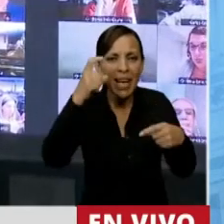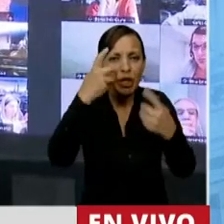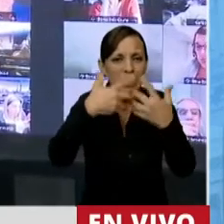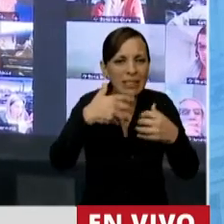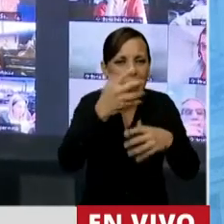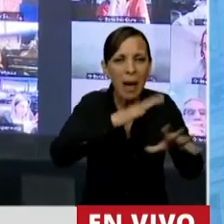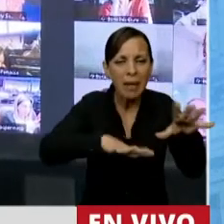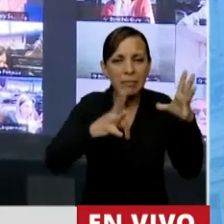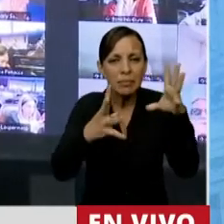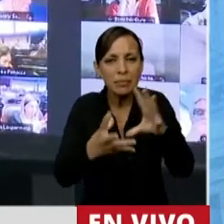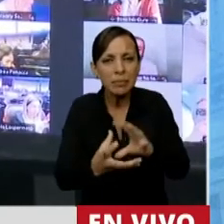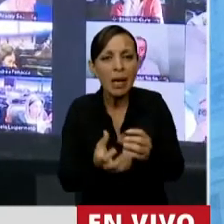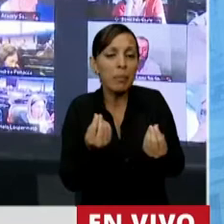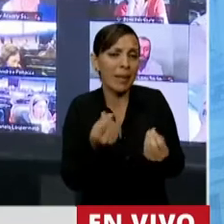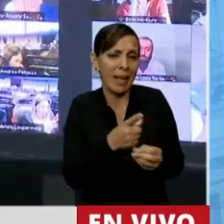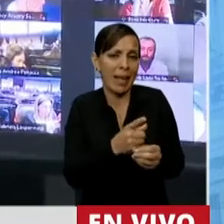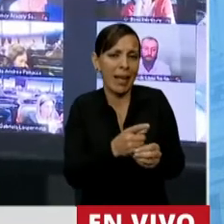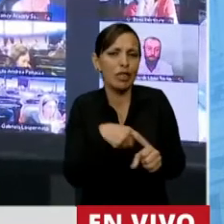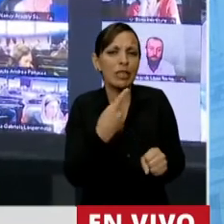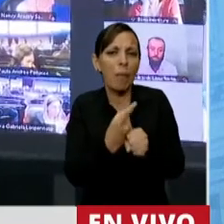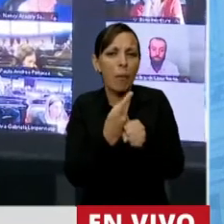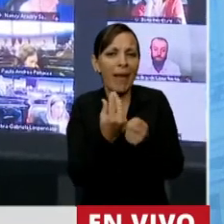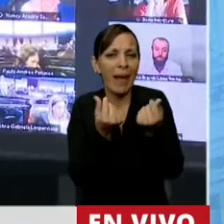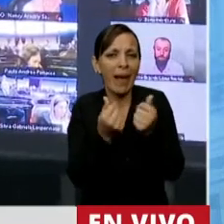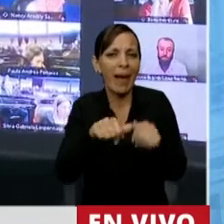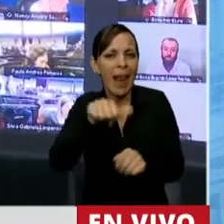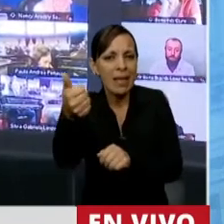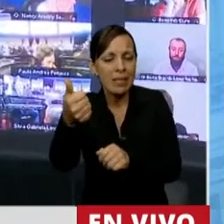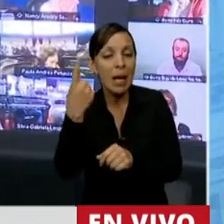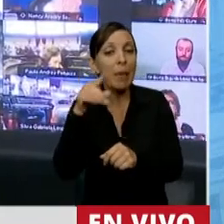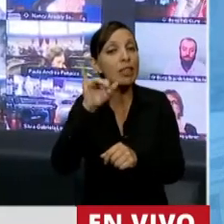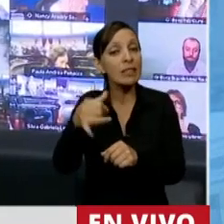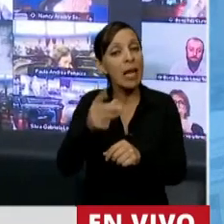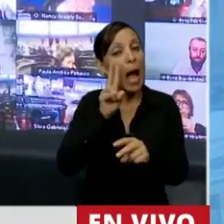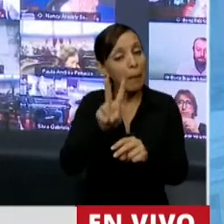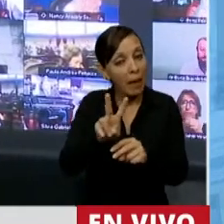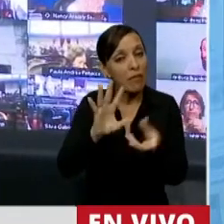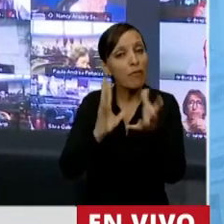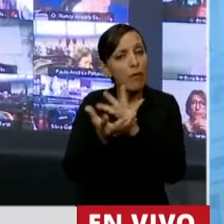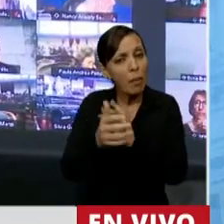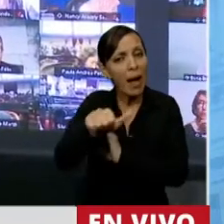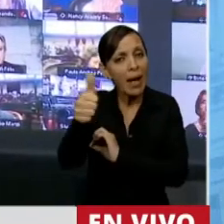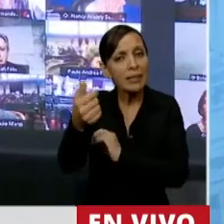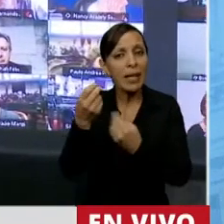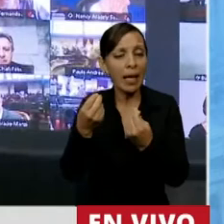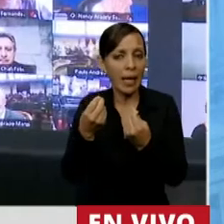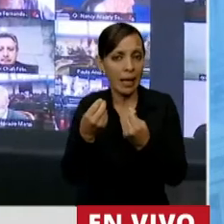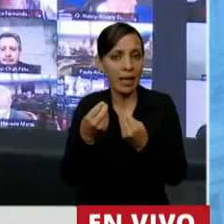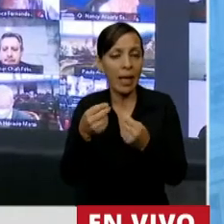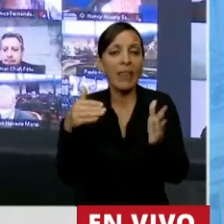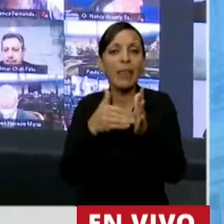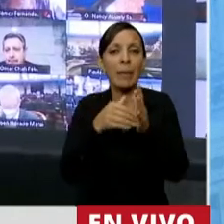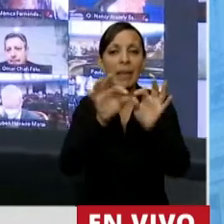no se pueden capitalizar, pero sí ponen en sus balances como ganancia, la maximización de las ganancias por el